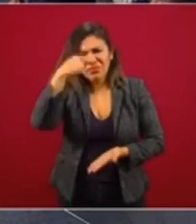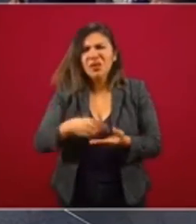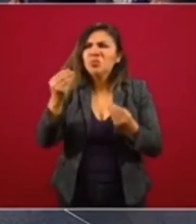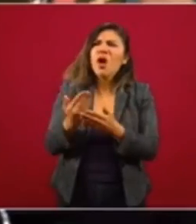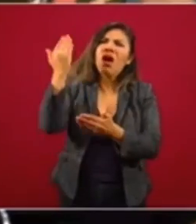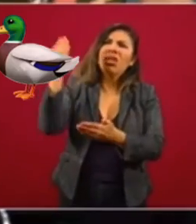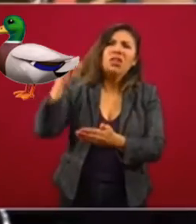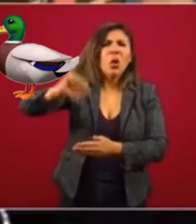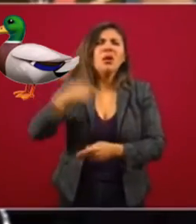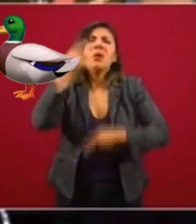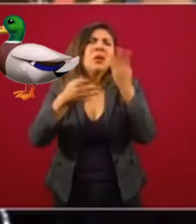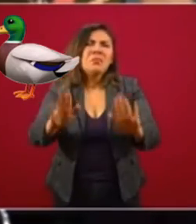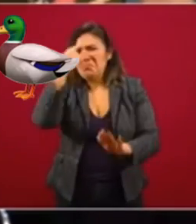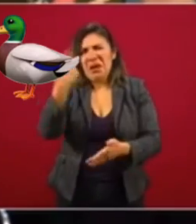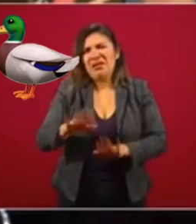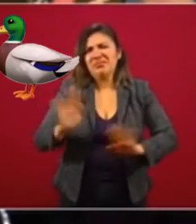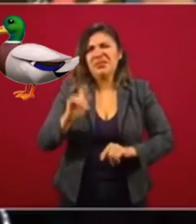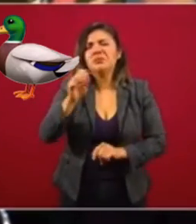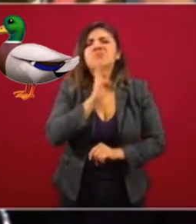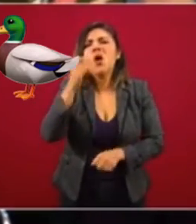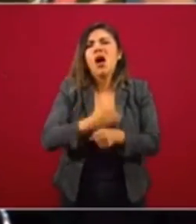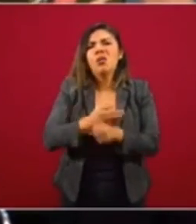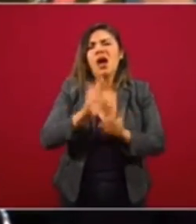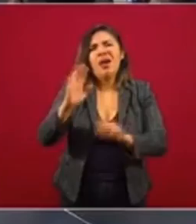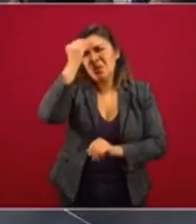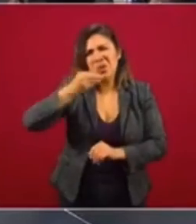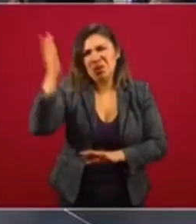que han habido ahí, para qué los menciono, es preferible olvidar.